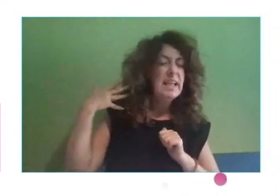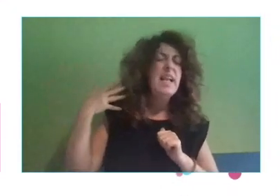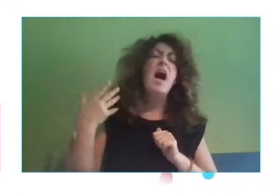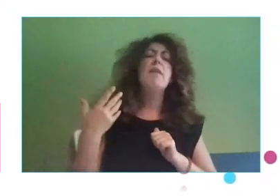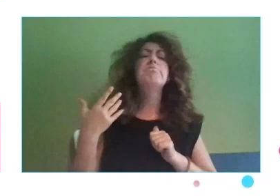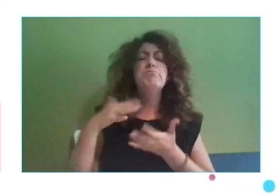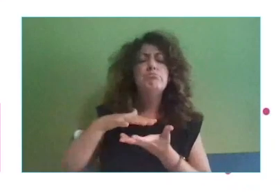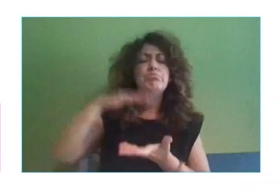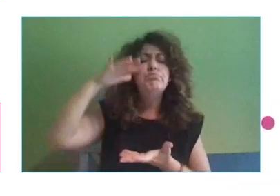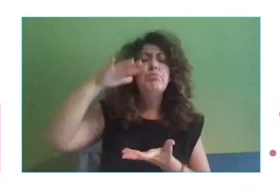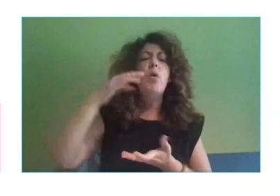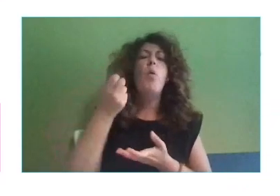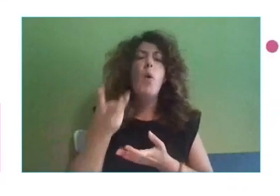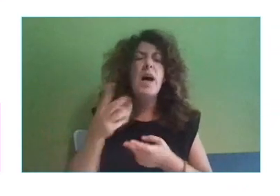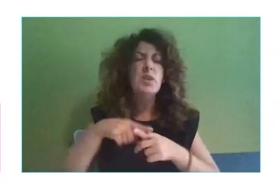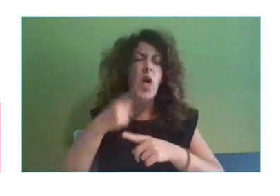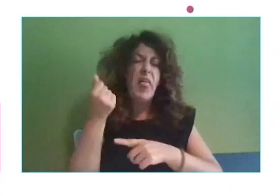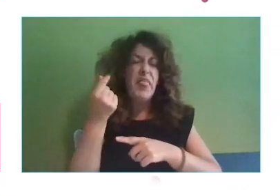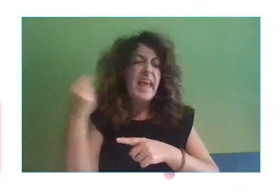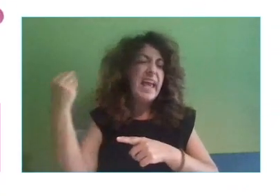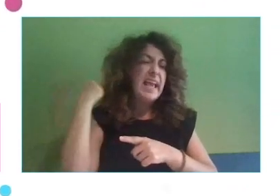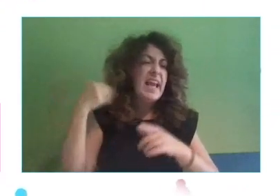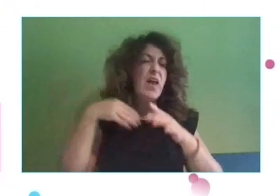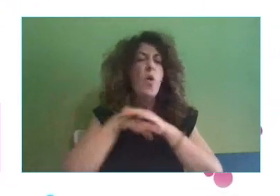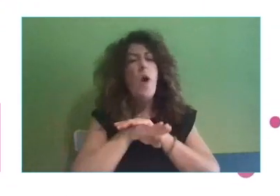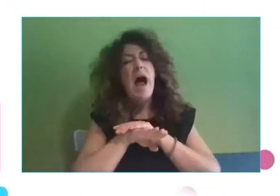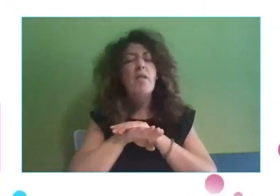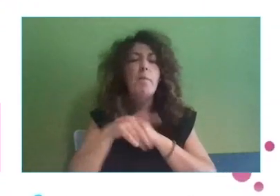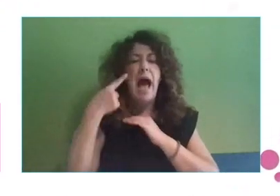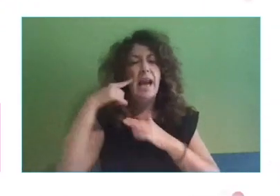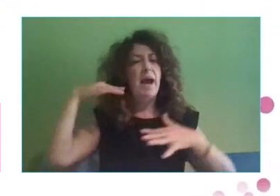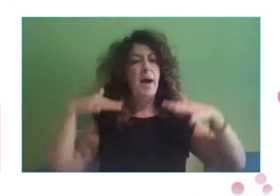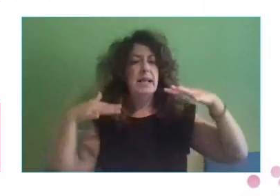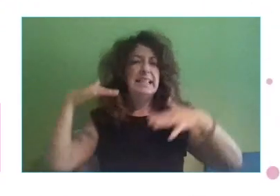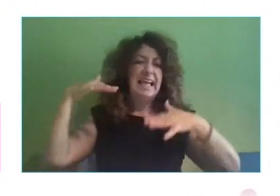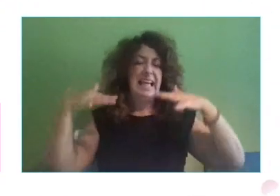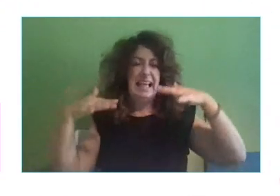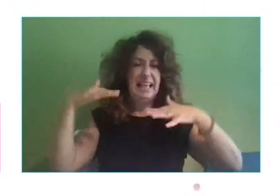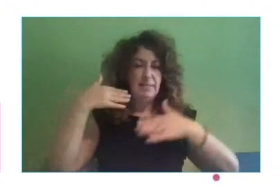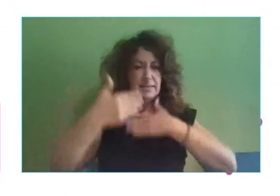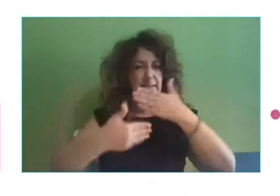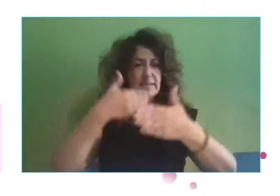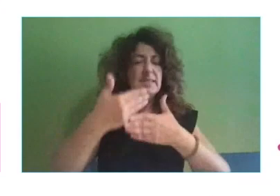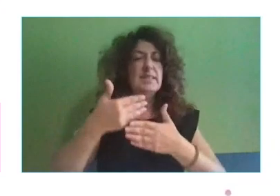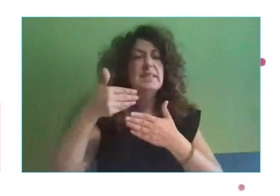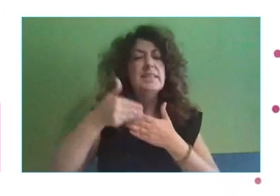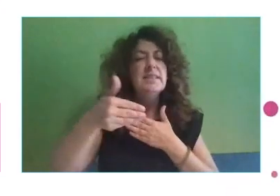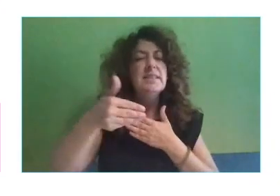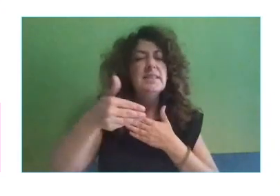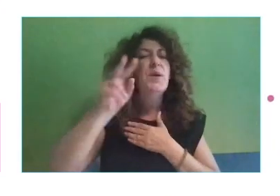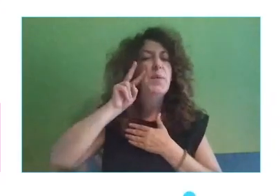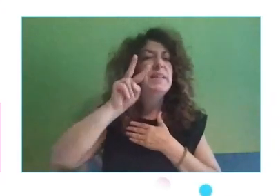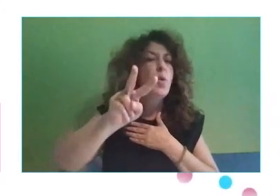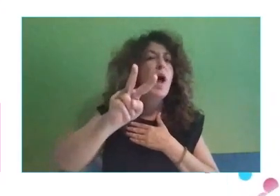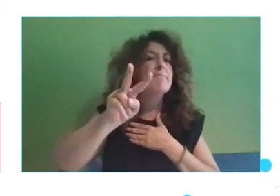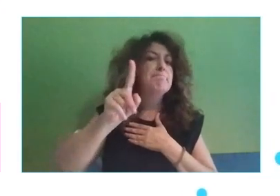necesito, no? Para a lo mejor balancear mi equilibrio de vida personal o profesional. Y empezar a visualizar ciertos momentos de ansiedad, que son los que vivo yo cuando entrevisto muchas